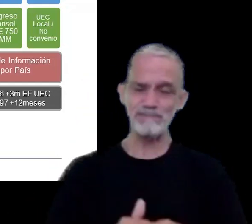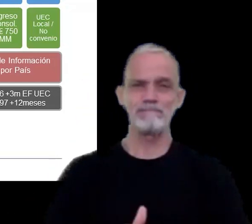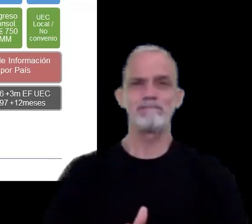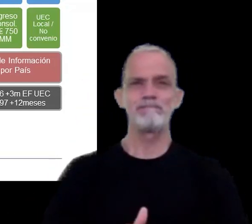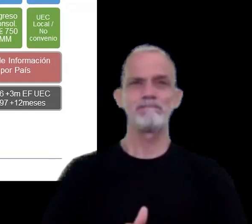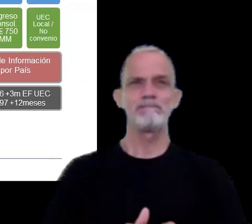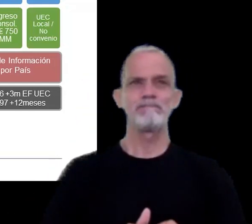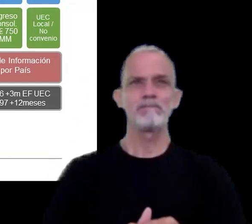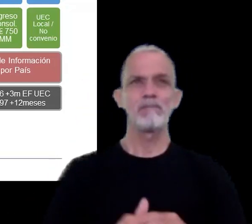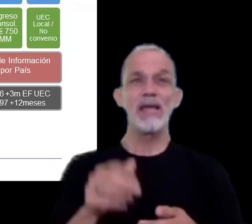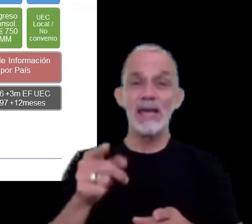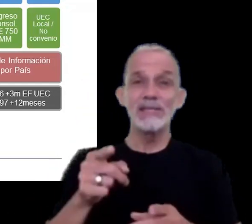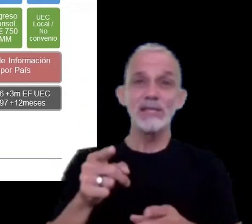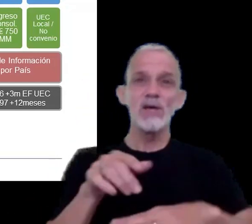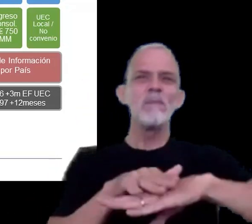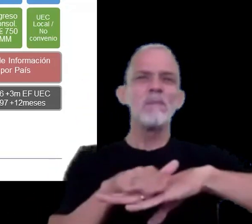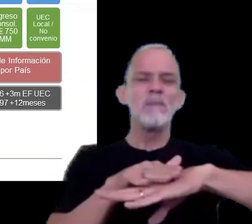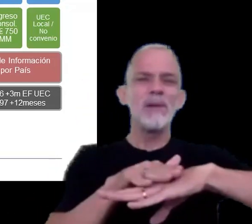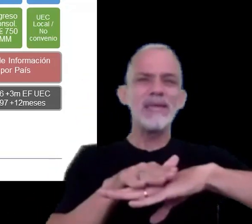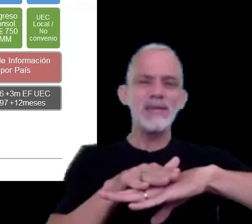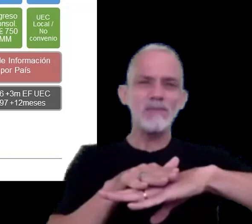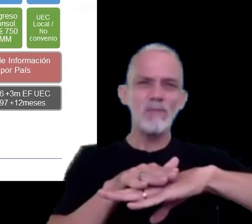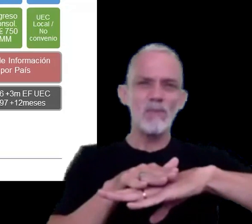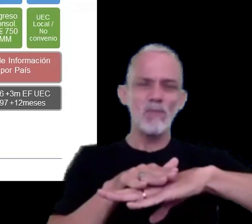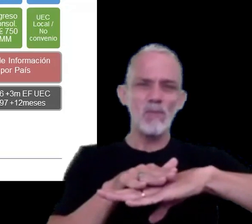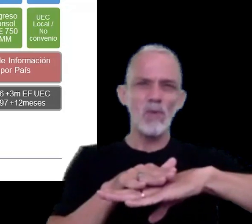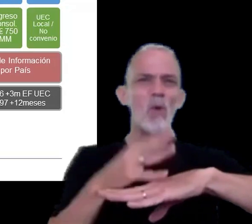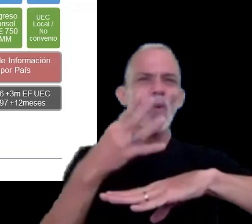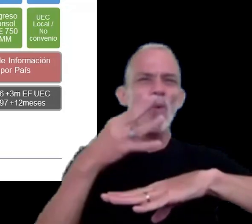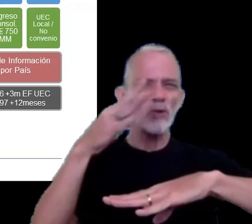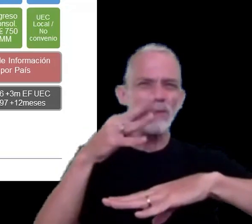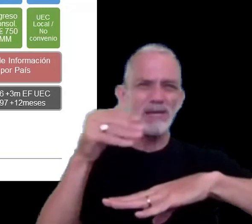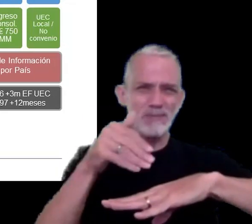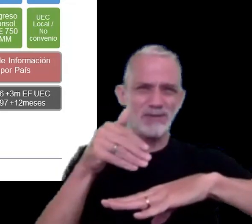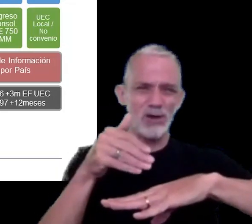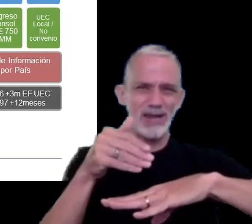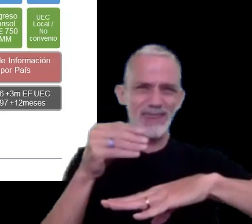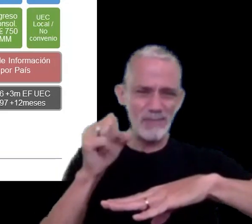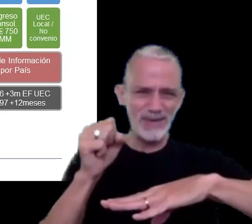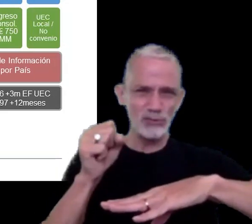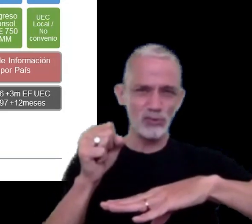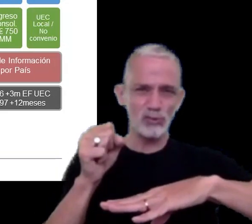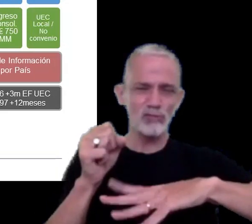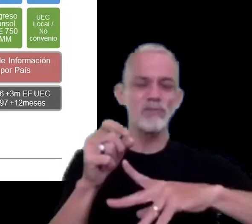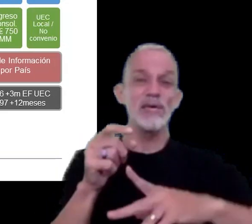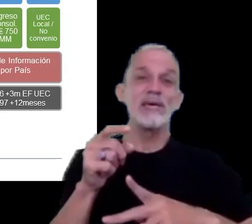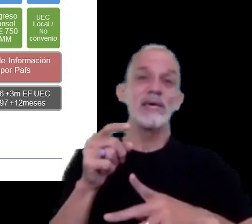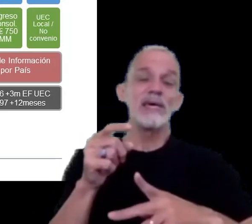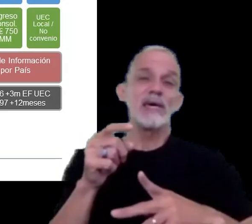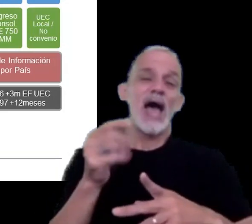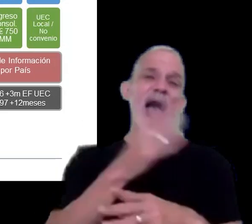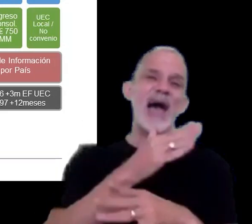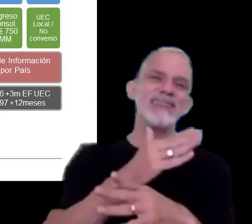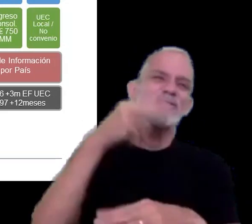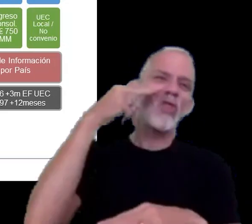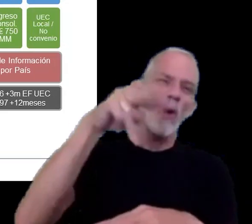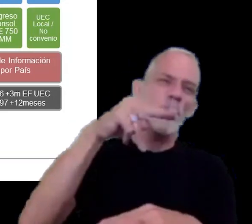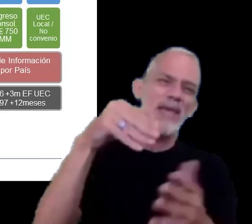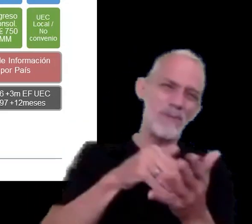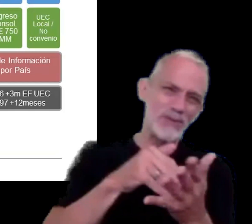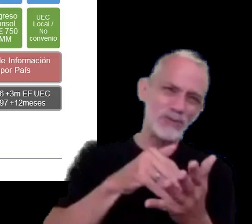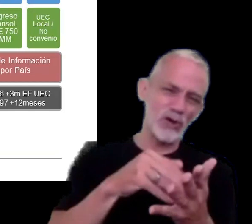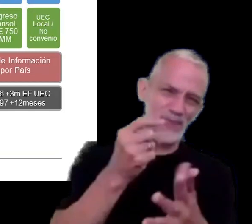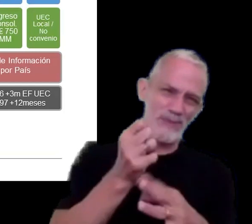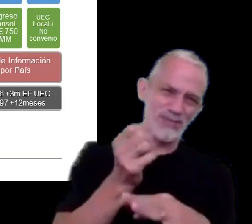este es un umbral que del mismo modo en su momento originalmente eran dos mil millones de pesos